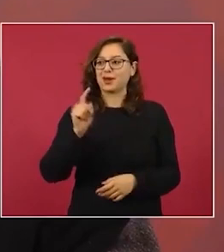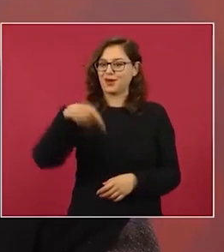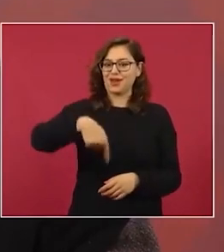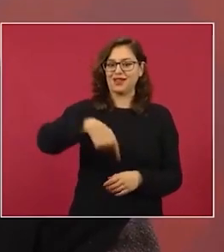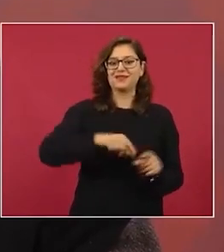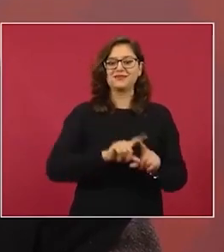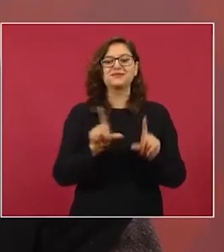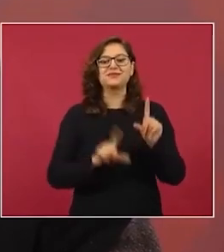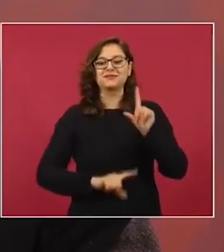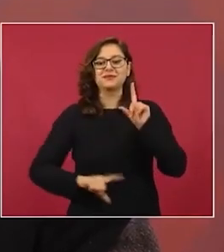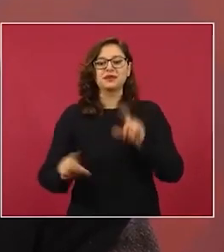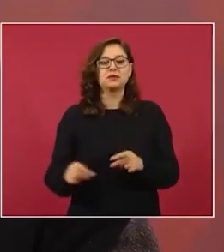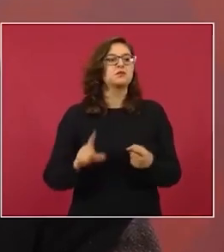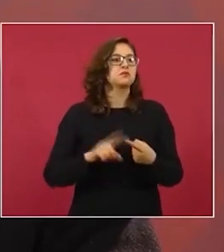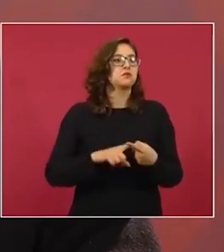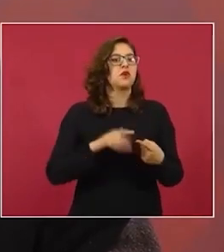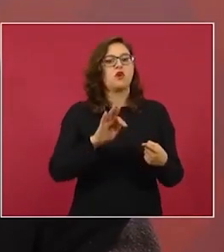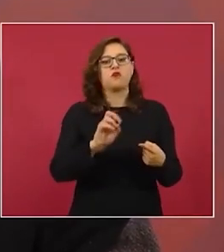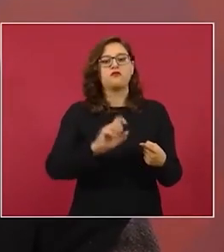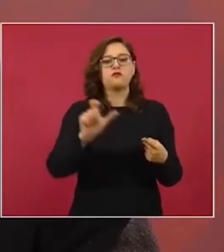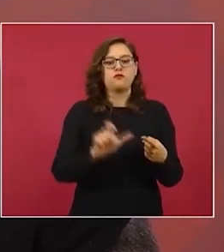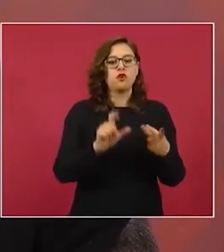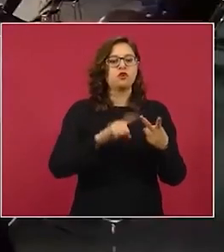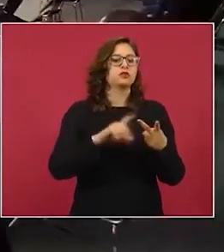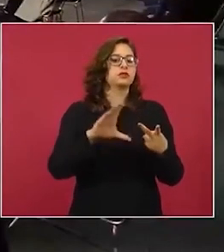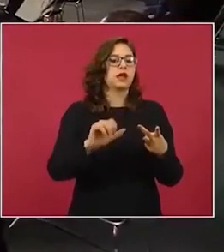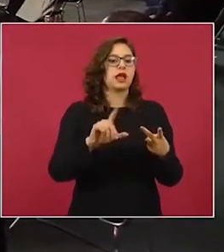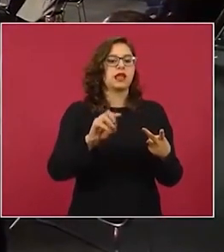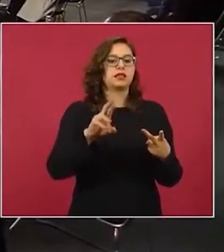Fox, de Calderón, de Peña Nieto.